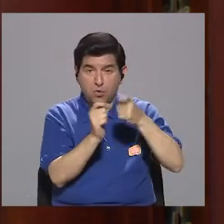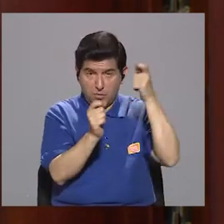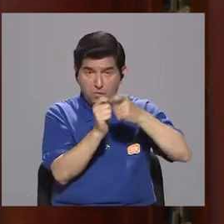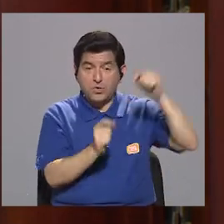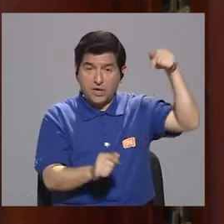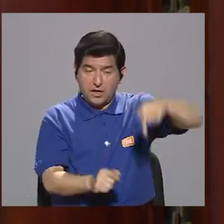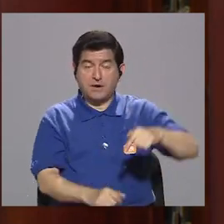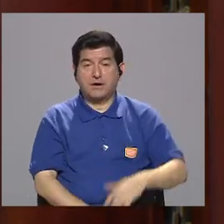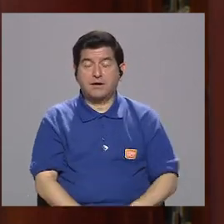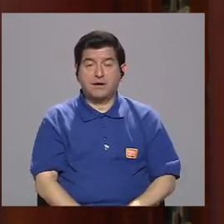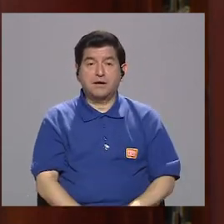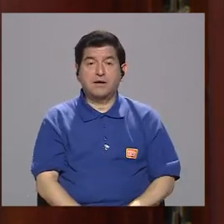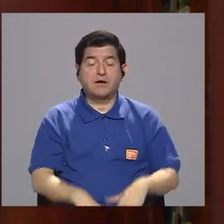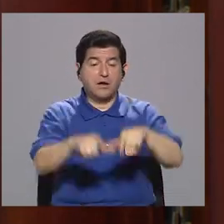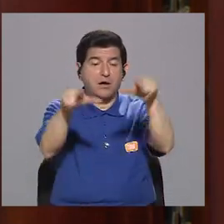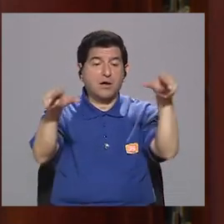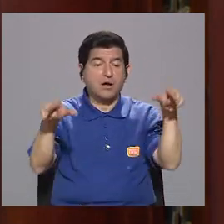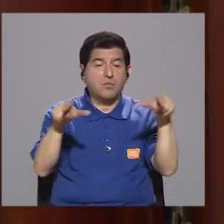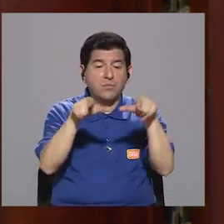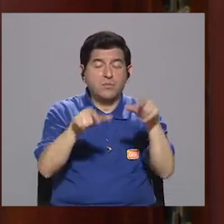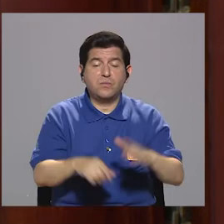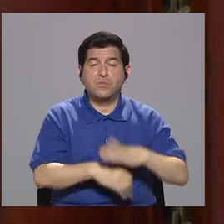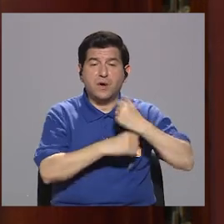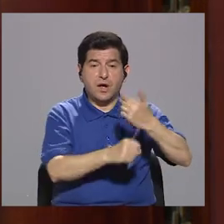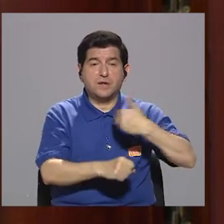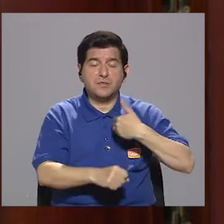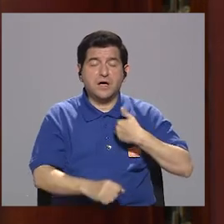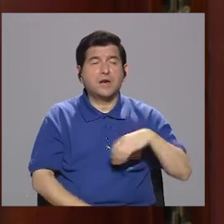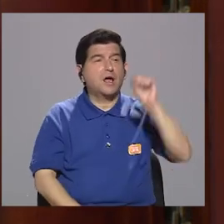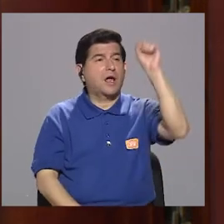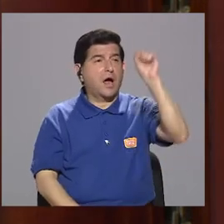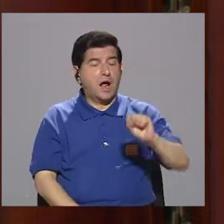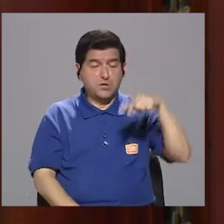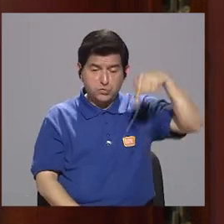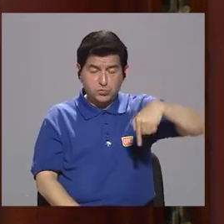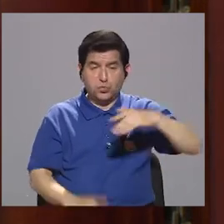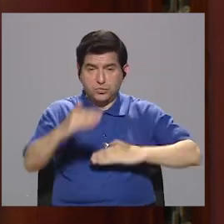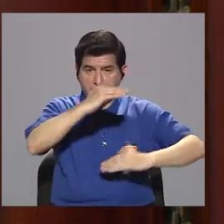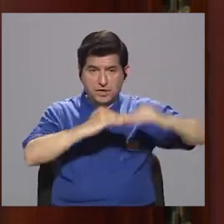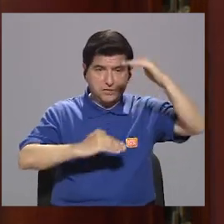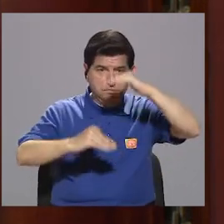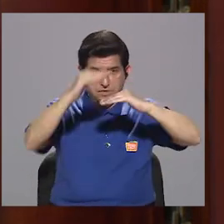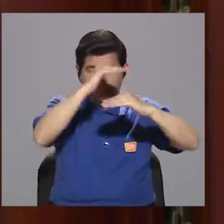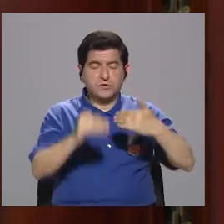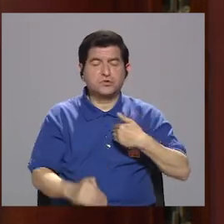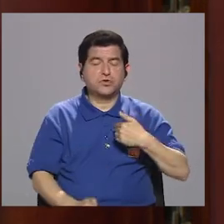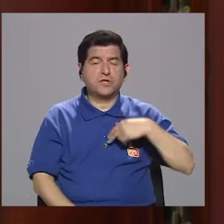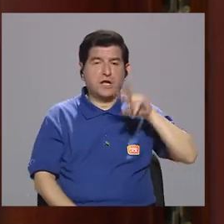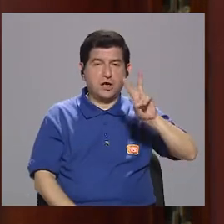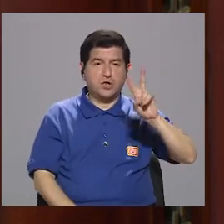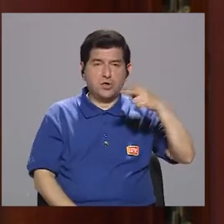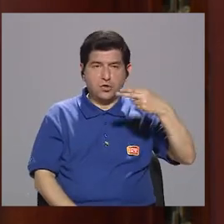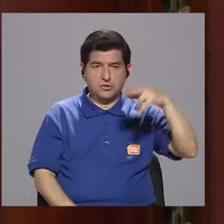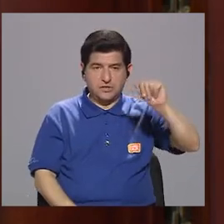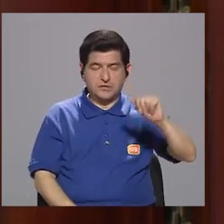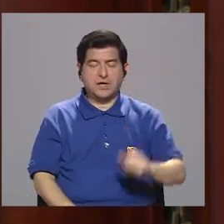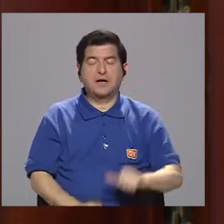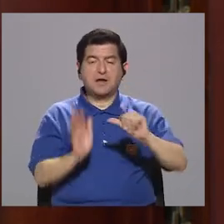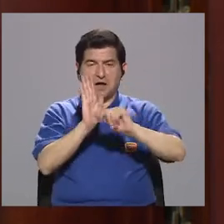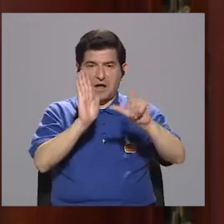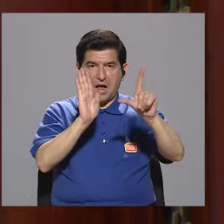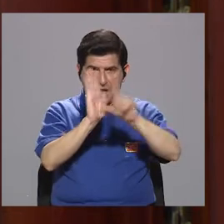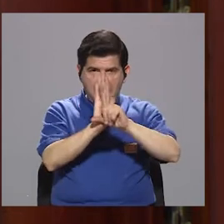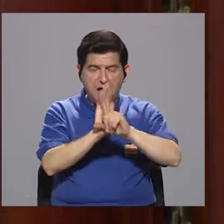aquí, en una propiedad que la municipalidad tiene, costado sur de este edificio, que tiene casi dos hectáreas, yo logré que la Asamblea